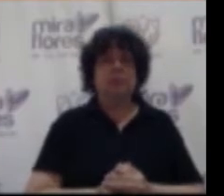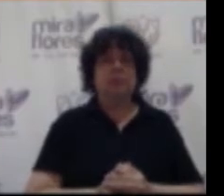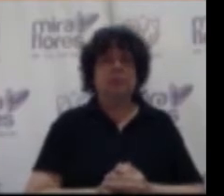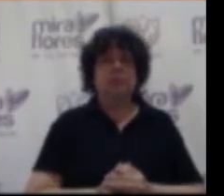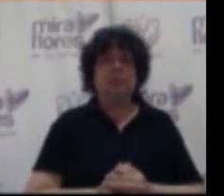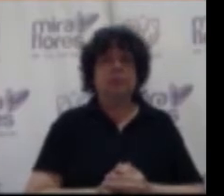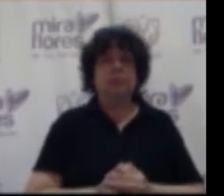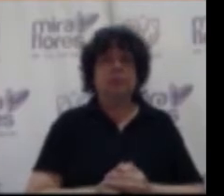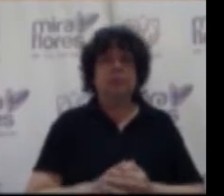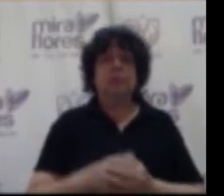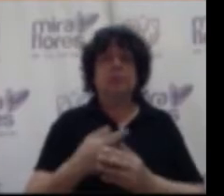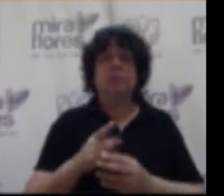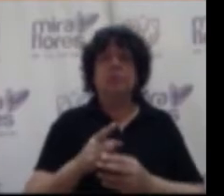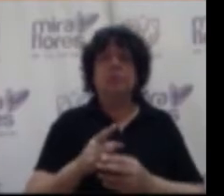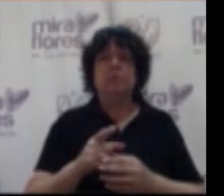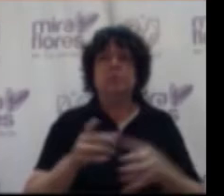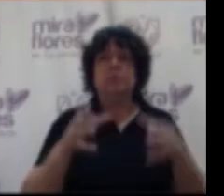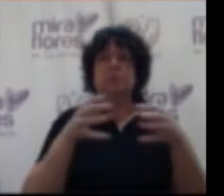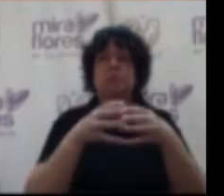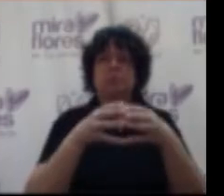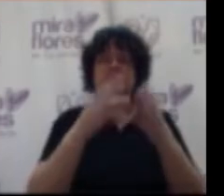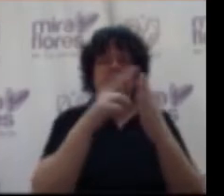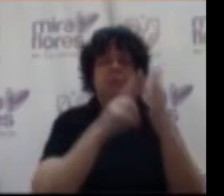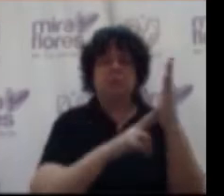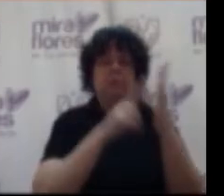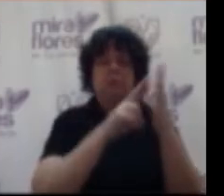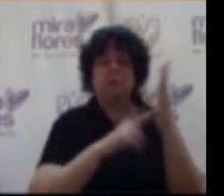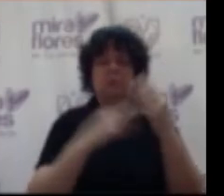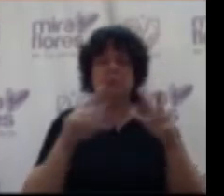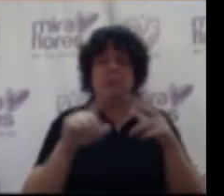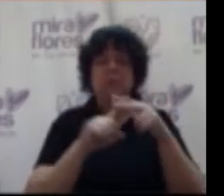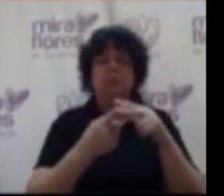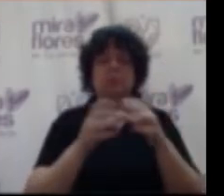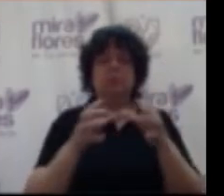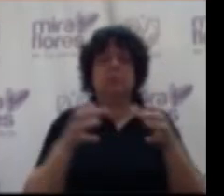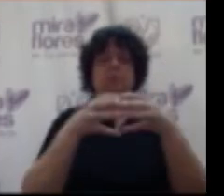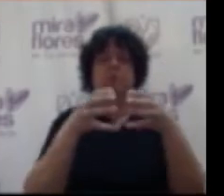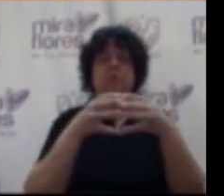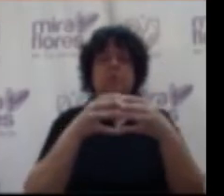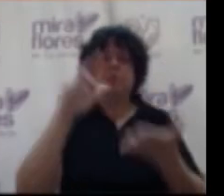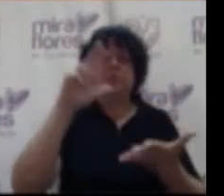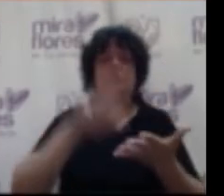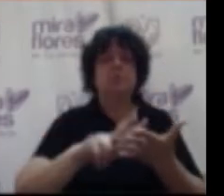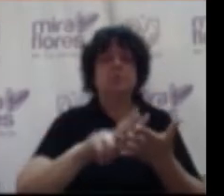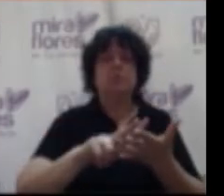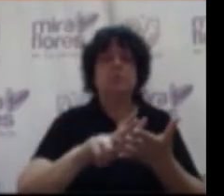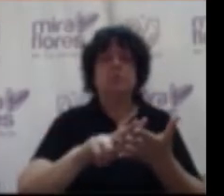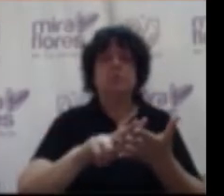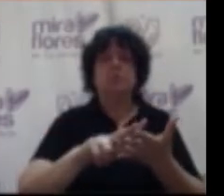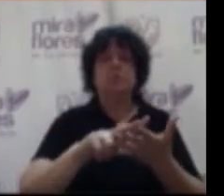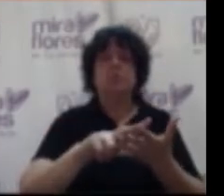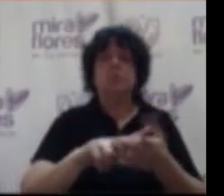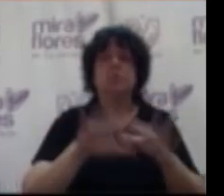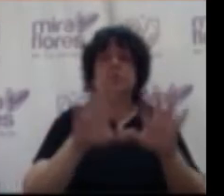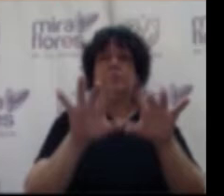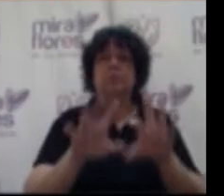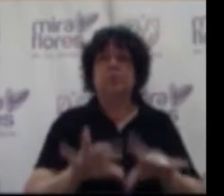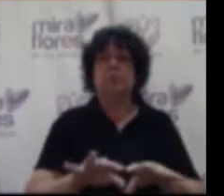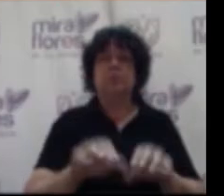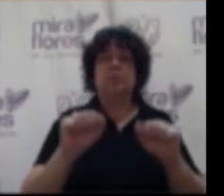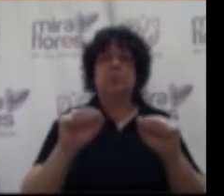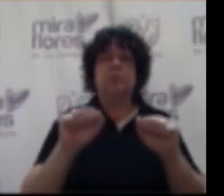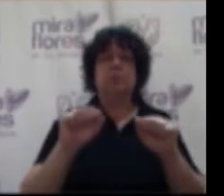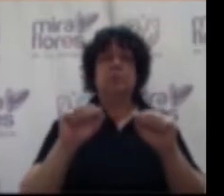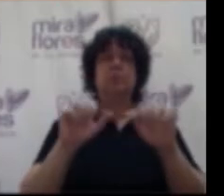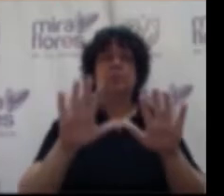teniendo el cual un reglamentario damos por instalada la sesión y vamos a lo que es la aprobación del acta de la sesión ordinaria consejo de fecha 15 de